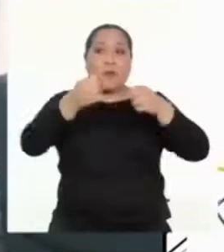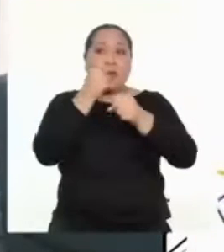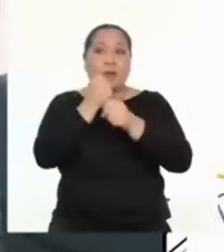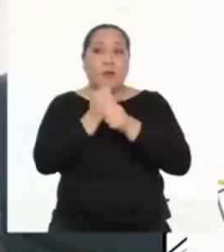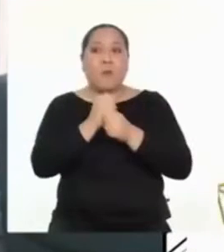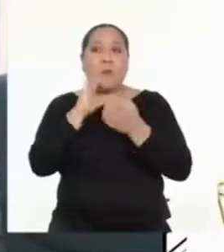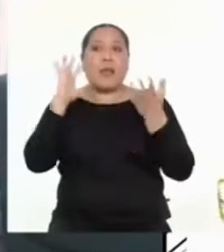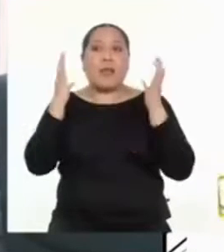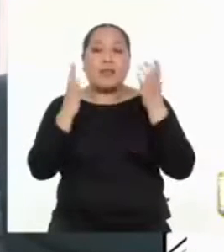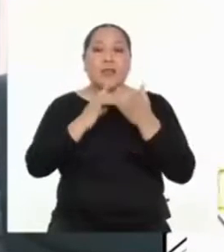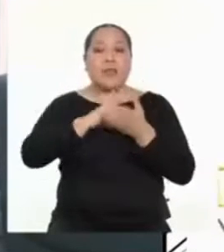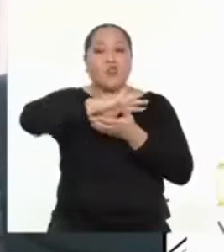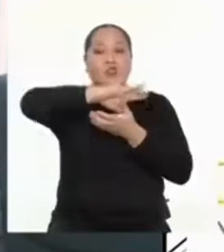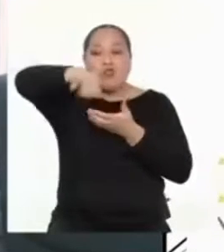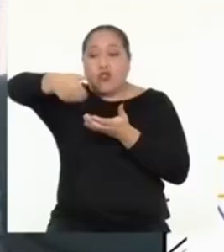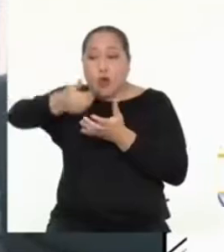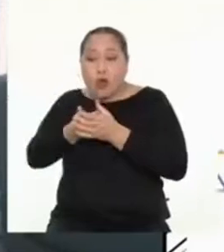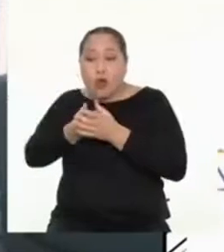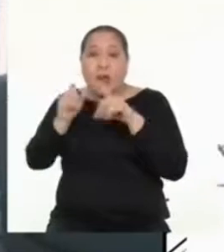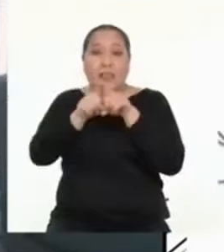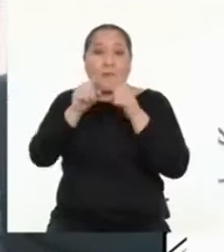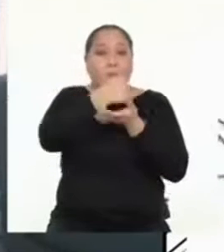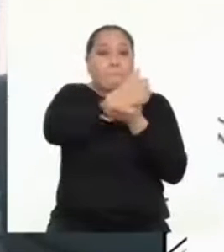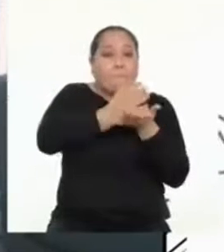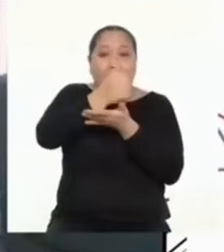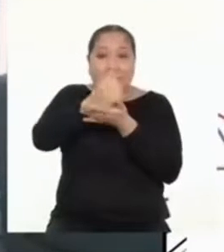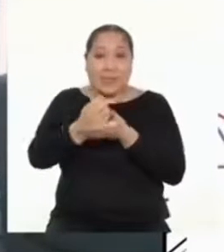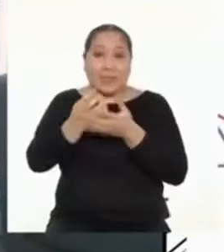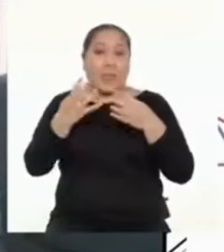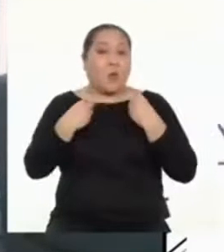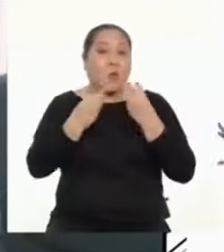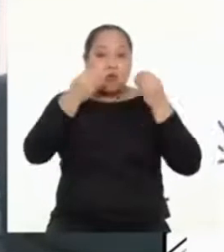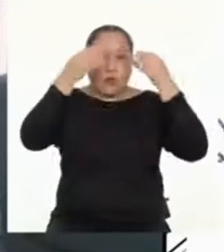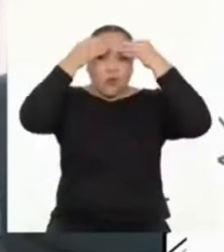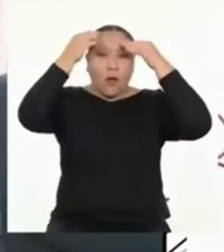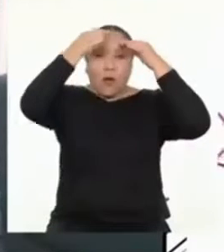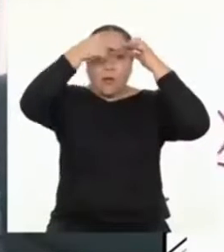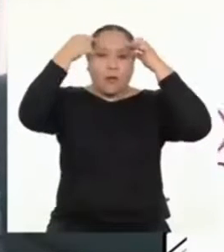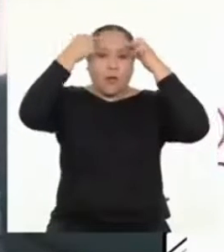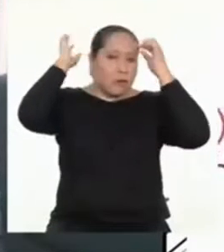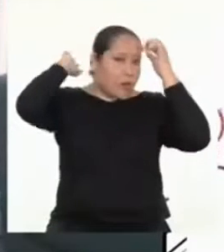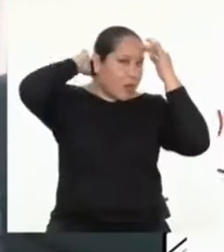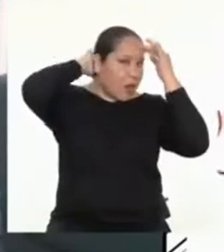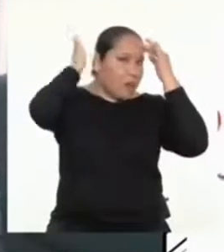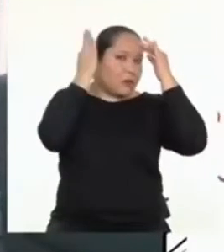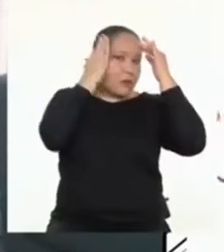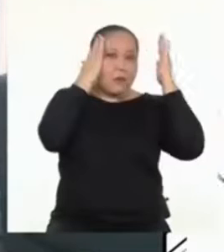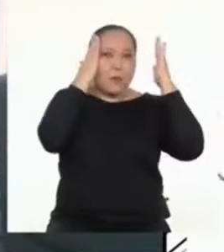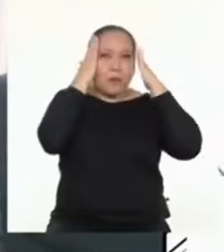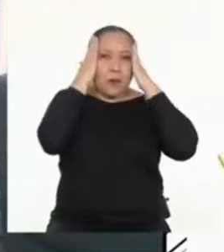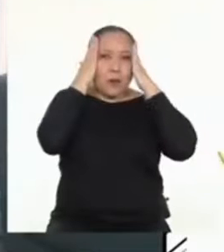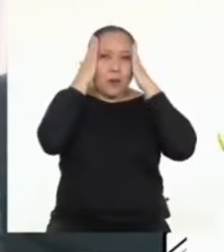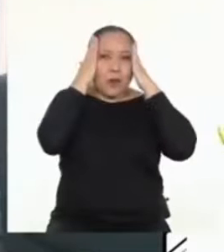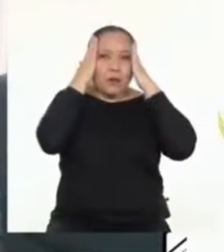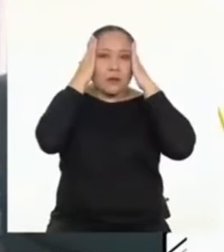como un todo y por partes a la vez. Tenemos varias zonas en el cerebro. Nuestro lóbulo frontal, occipital, parietal,